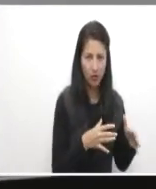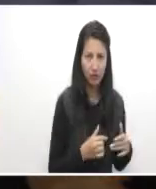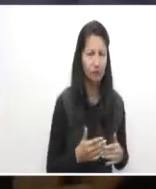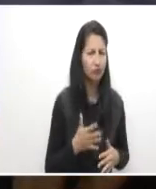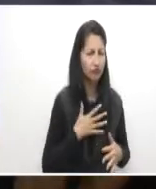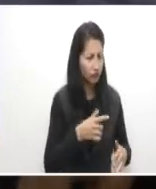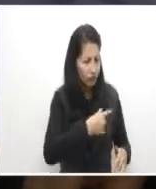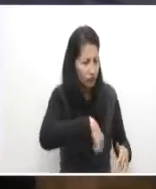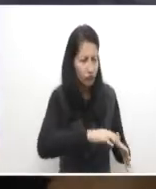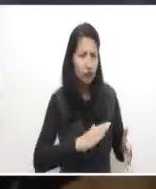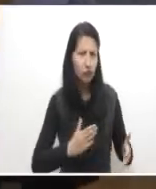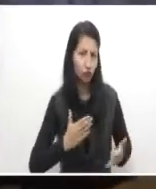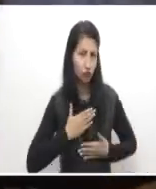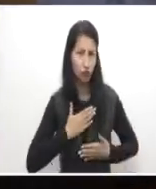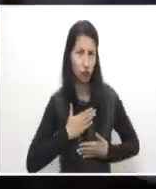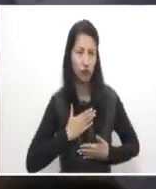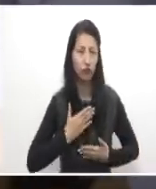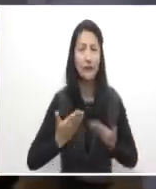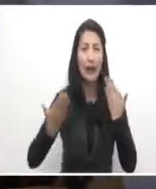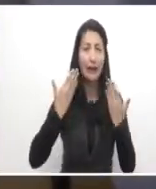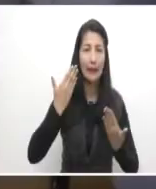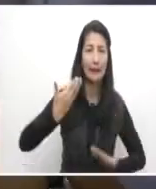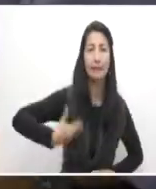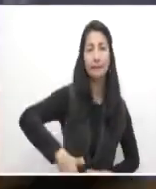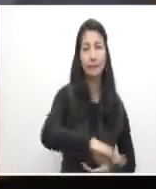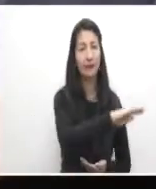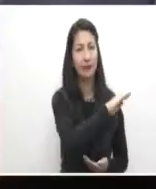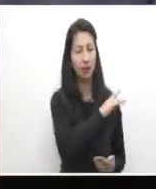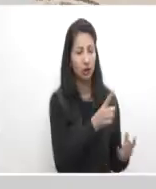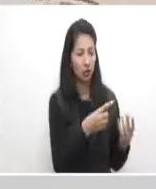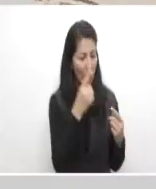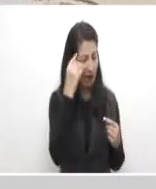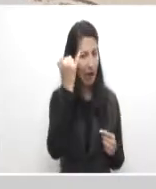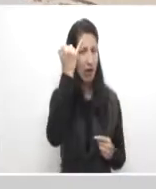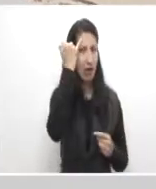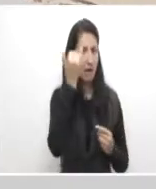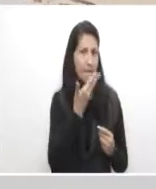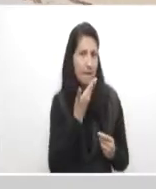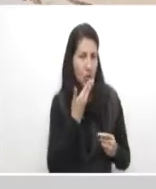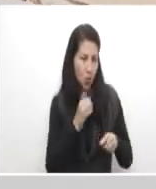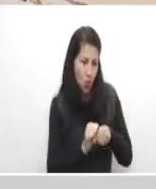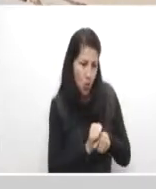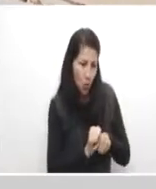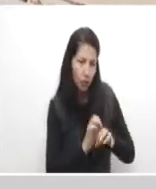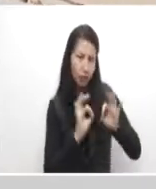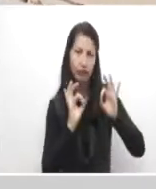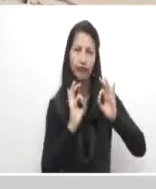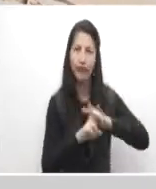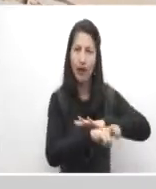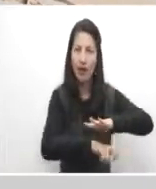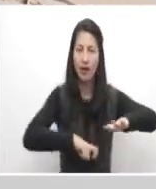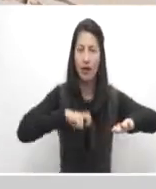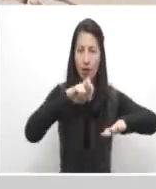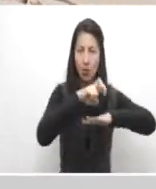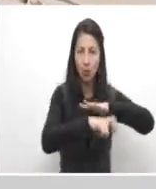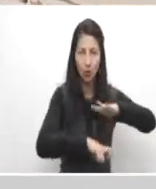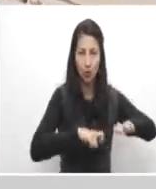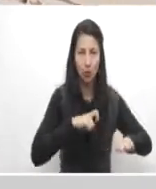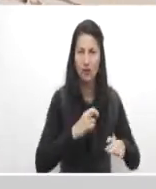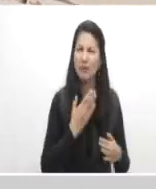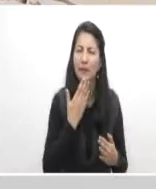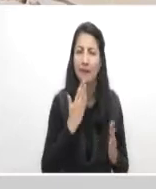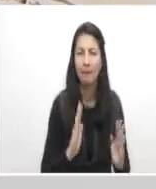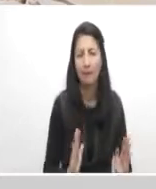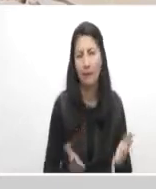beneficiados con esa capacitación porque vamos a implementar las mejores prácticas de agricultura para mejorar la